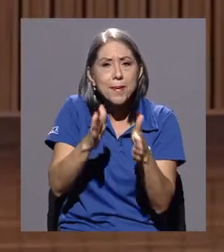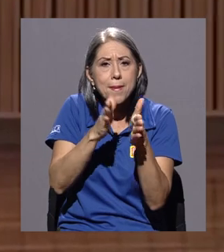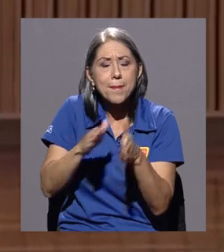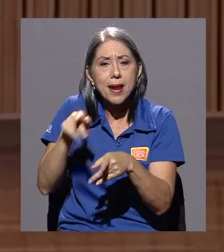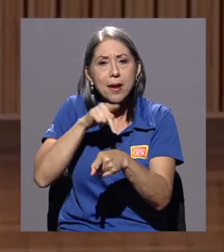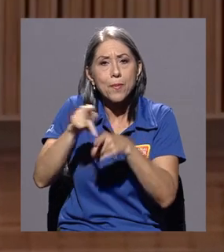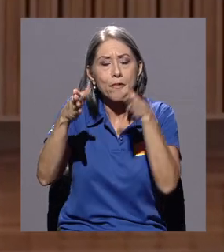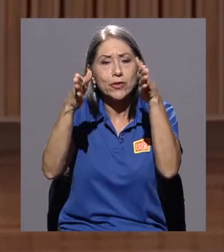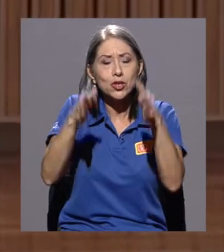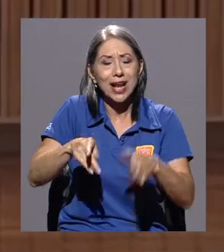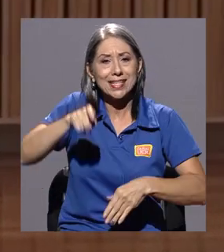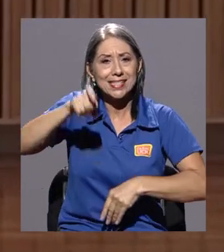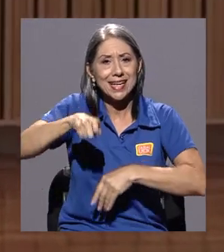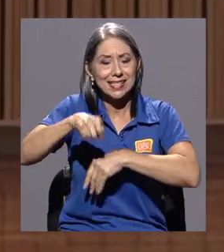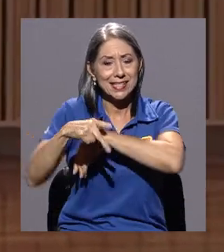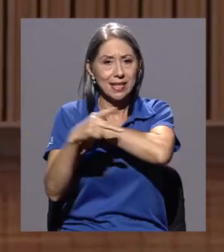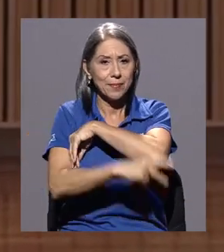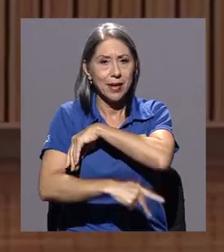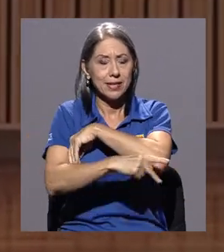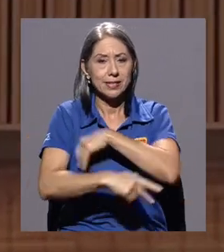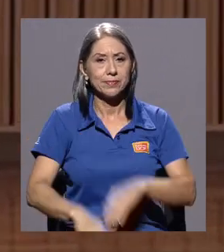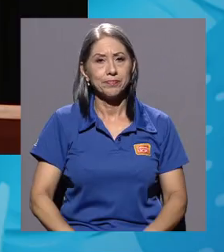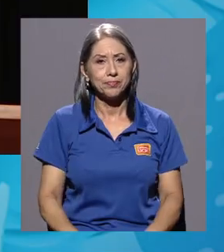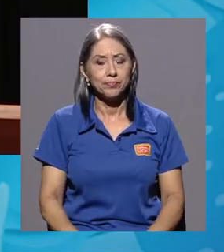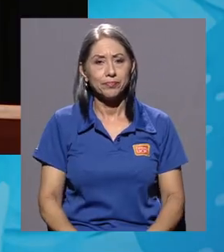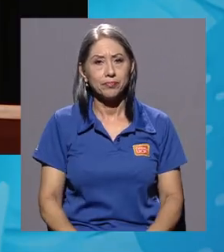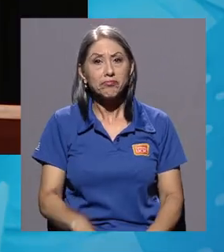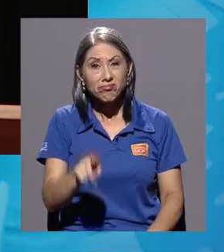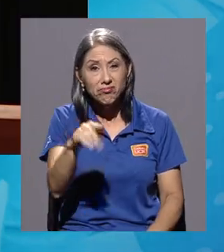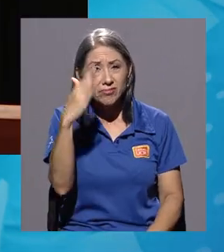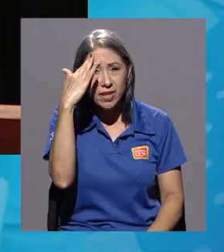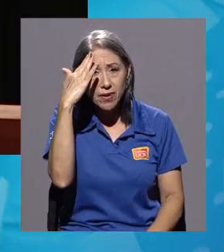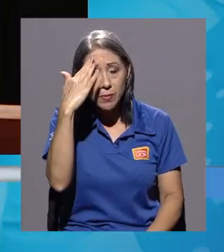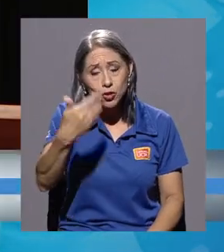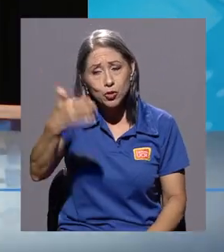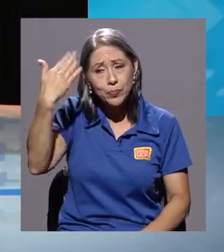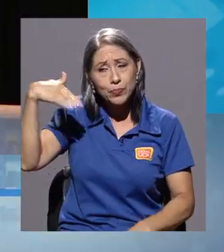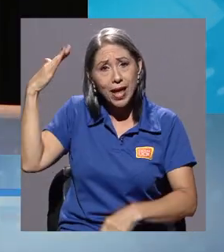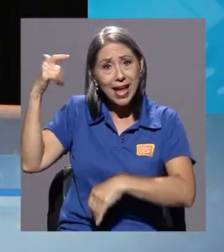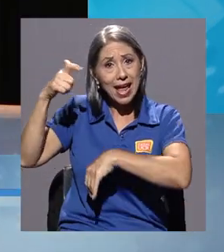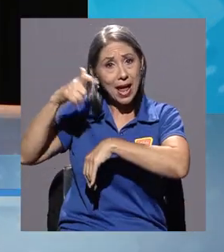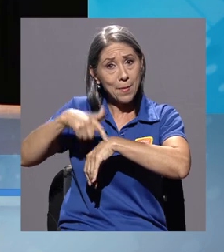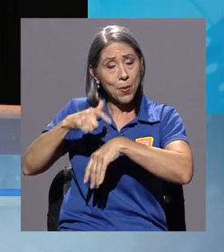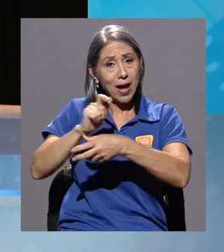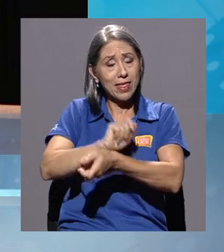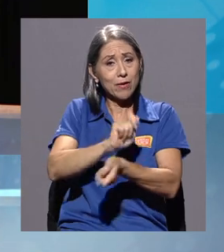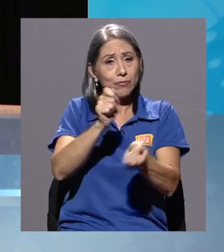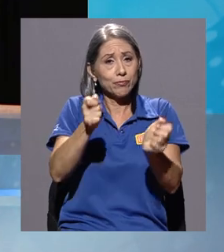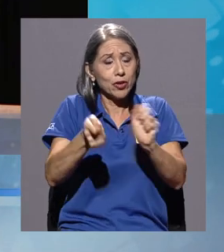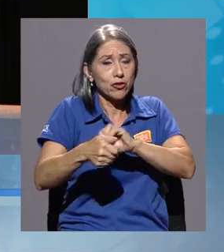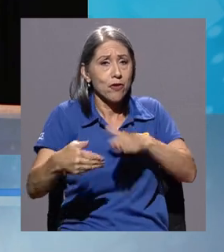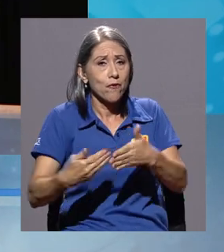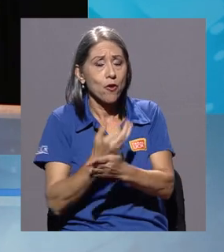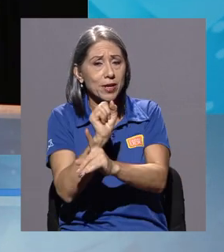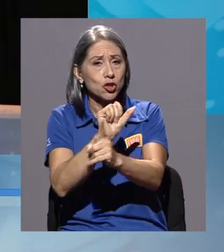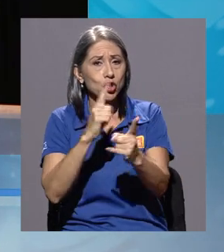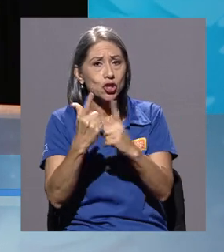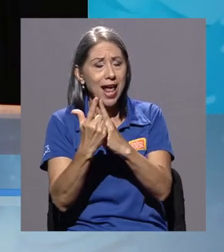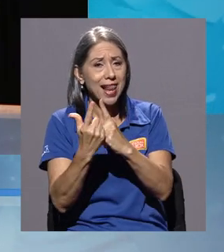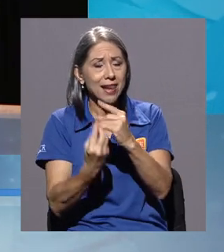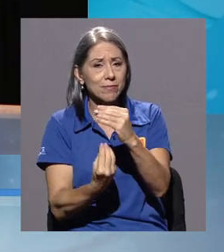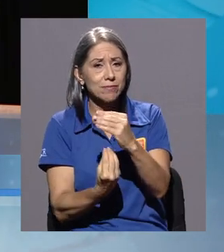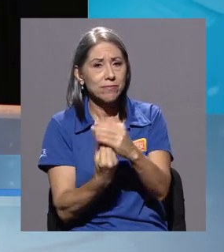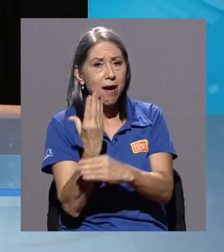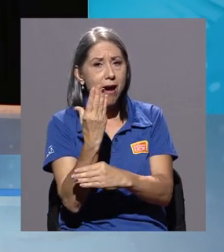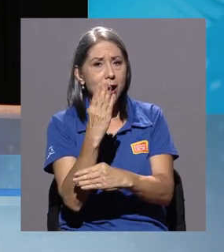a los profesionales que el país requería como sabemos fue en esa época de reforma social que nació